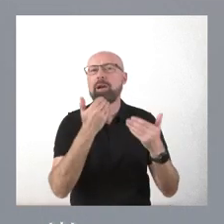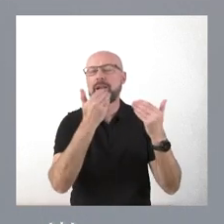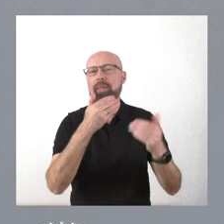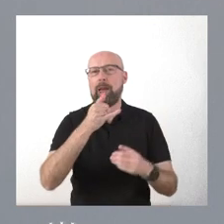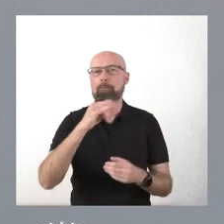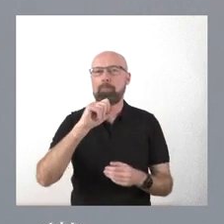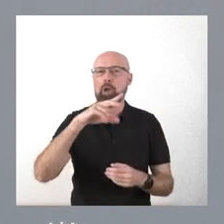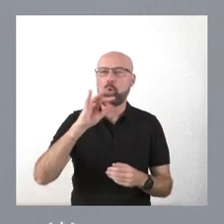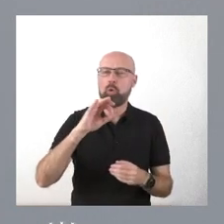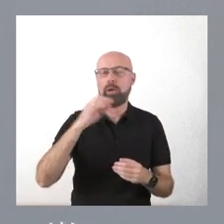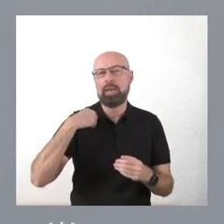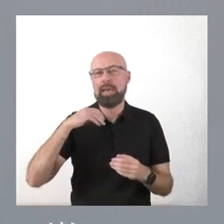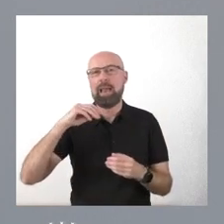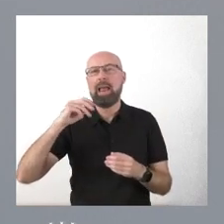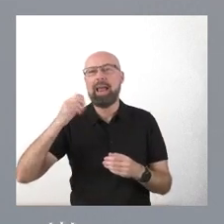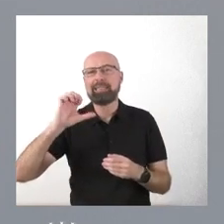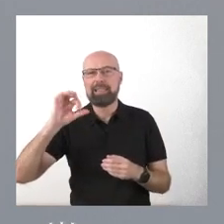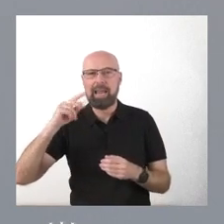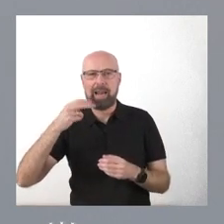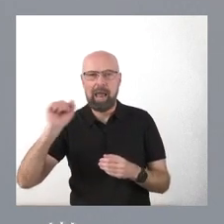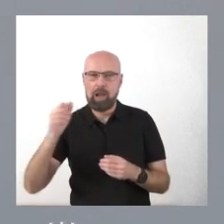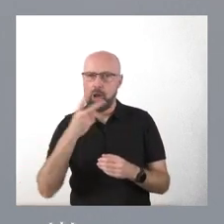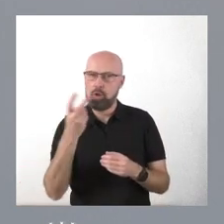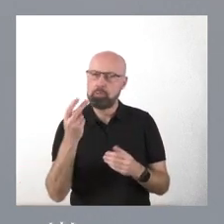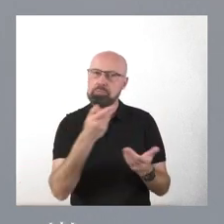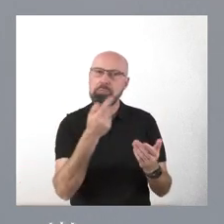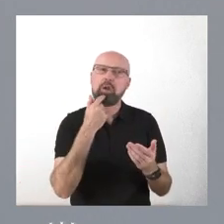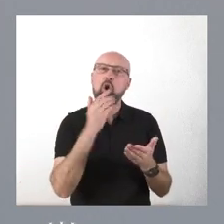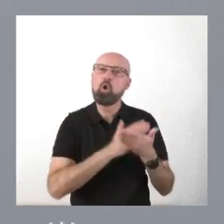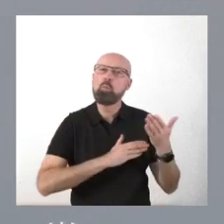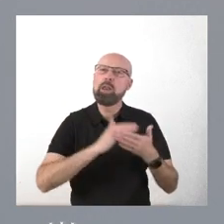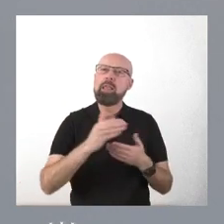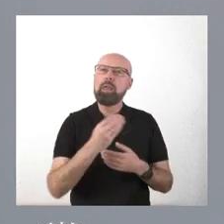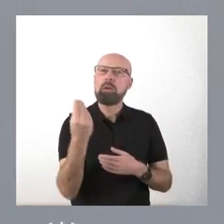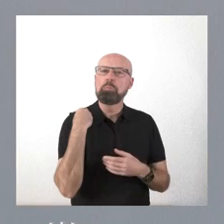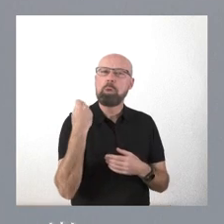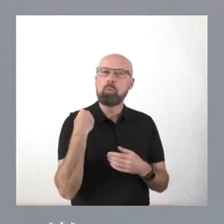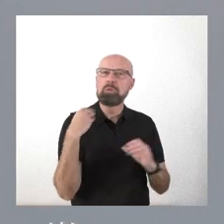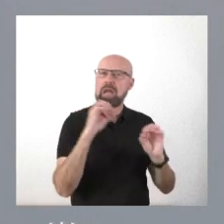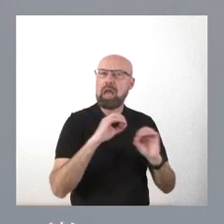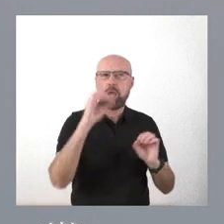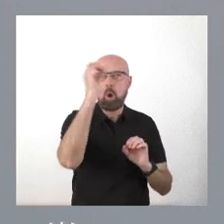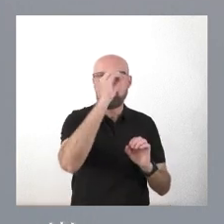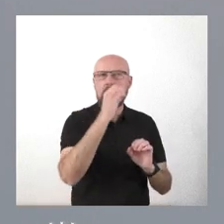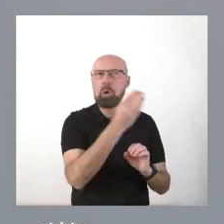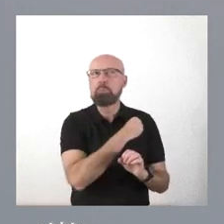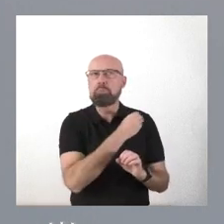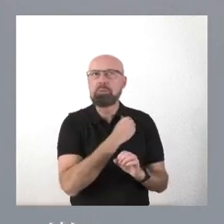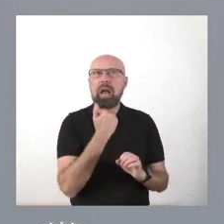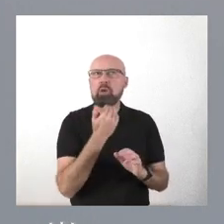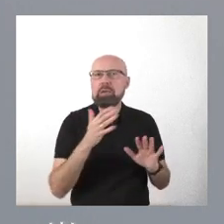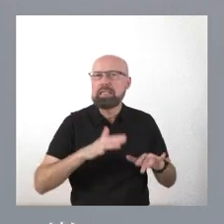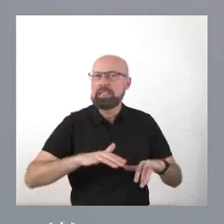Cataluña. No se ha convocado a las comunidades autónomas para ver qué opinamos sobre el contenido de esa ley.